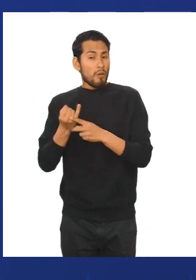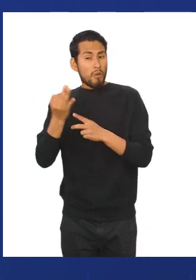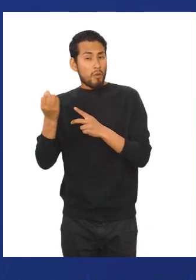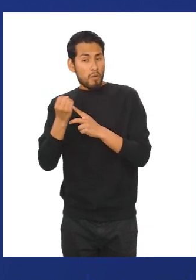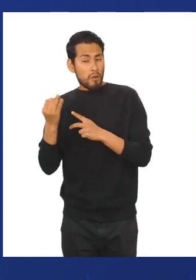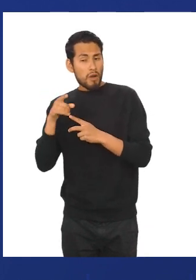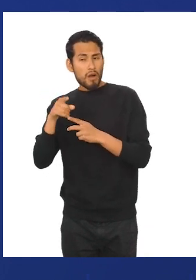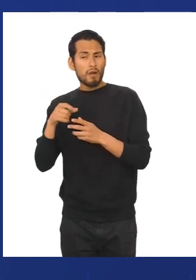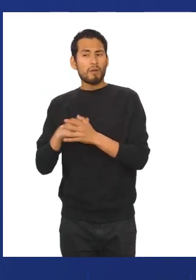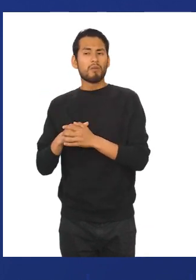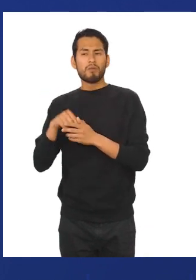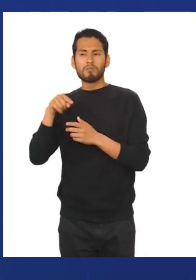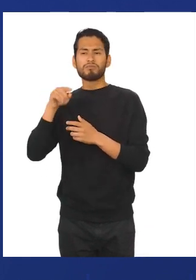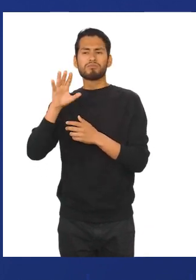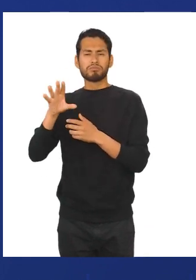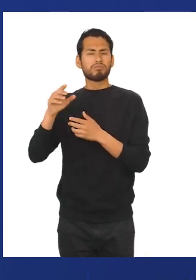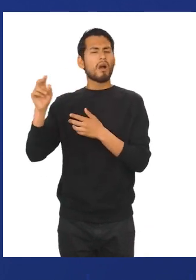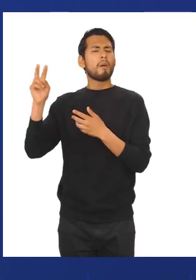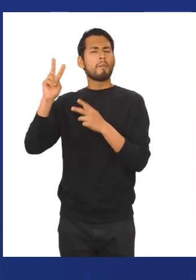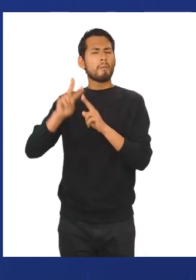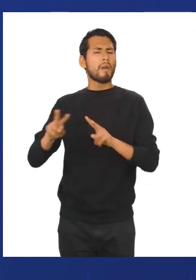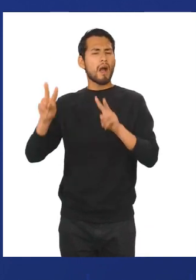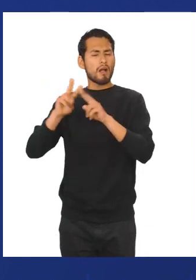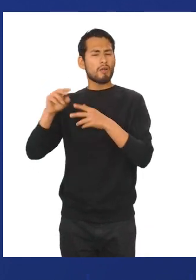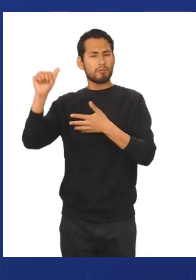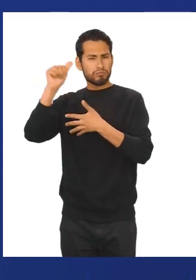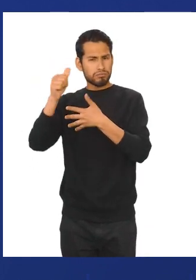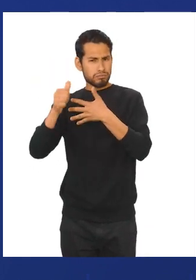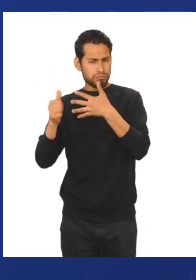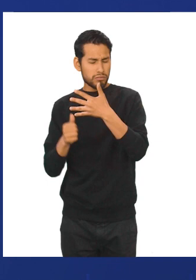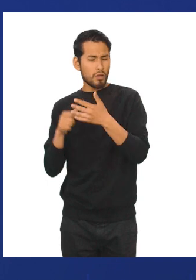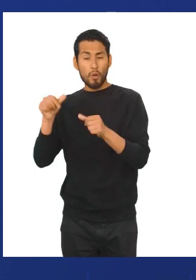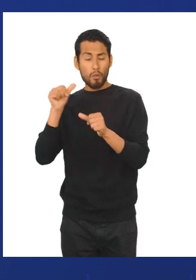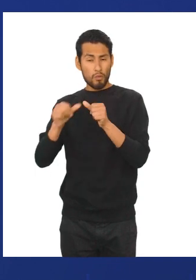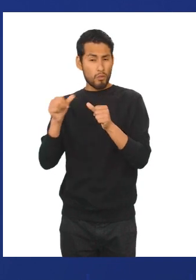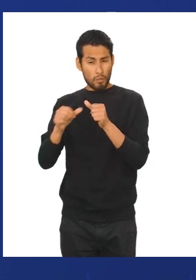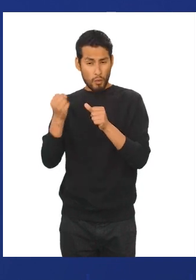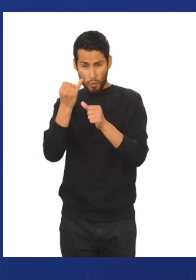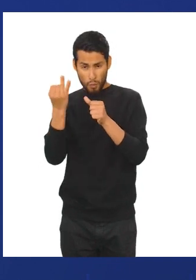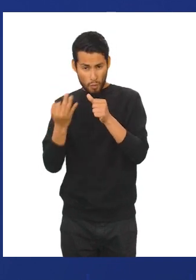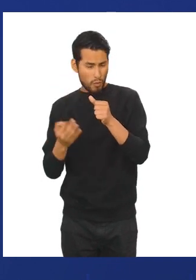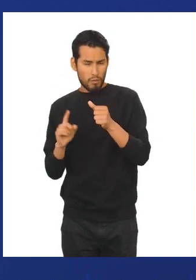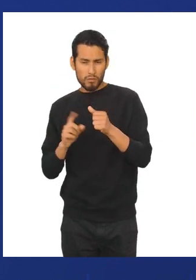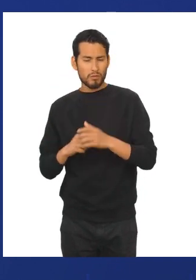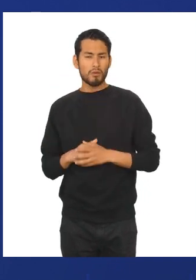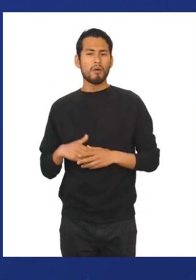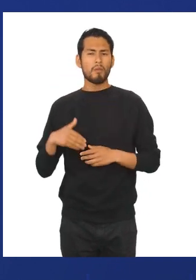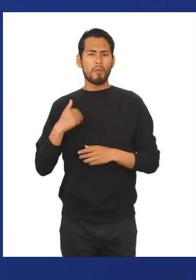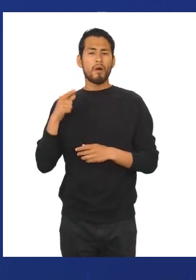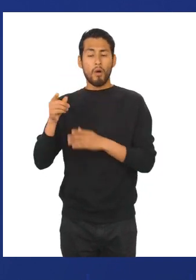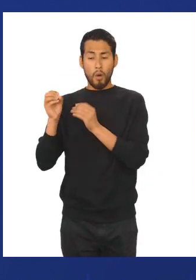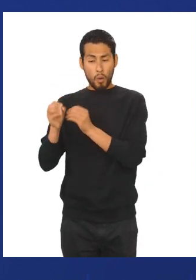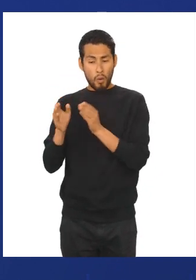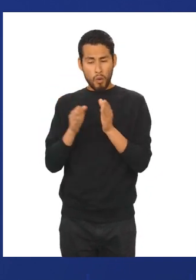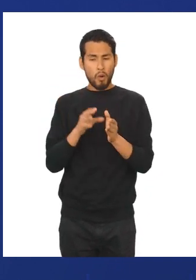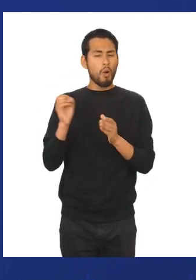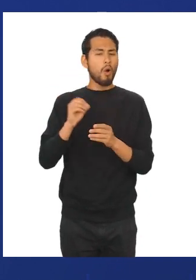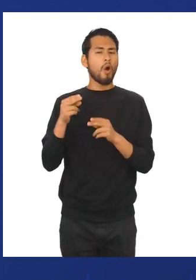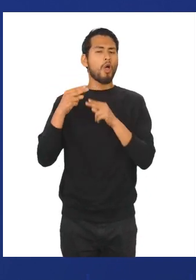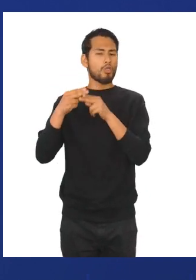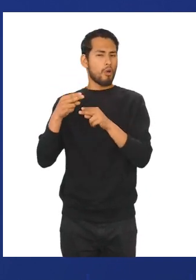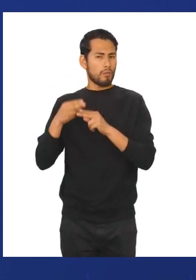cualidades o atributos, y no pueden ser medidas con números, pueden ser ordinales o nominales.